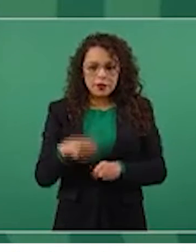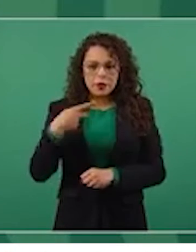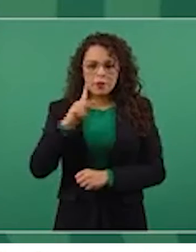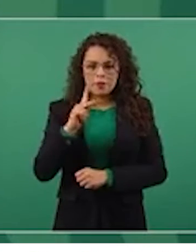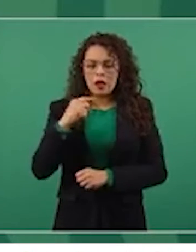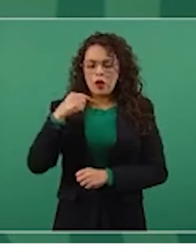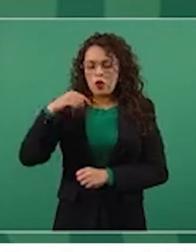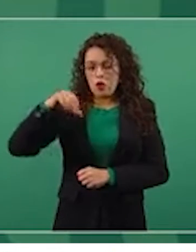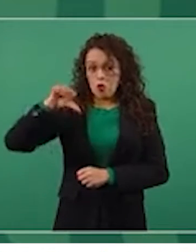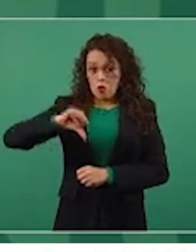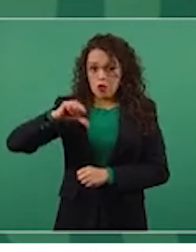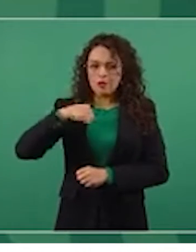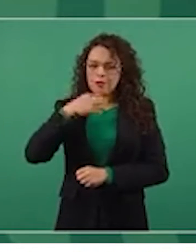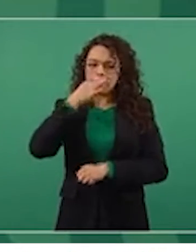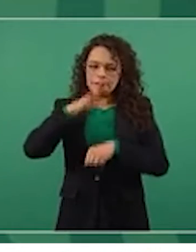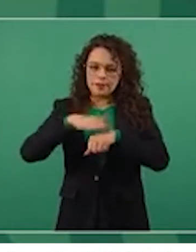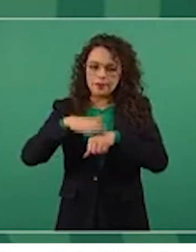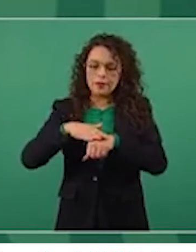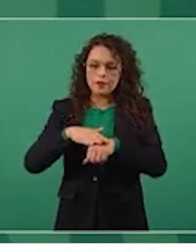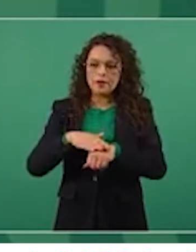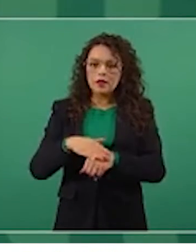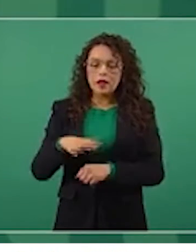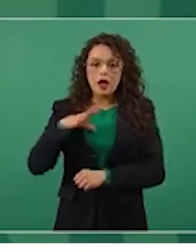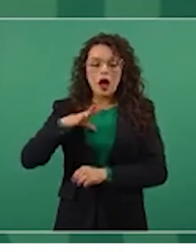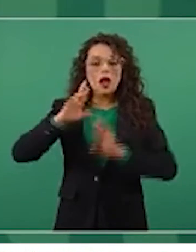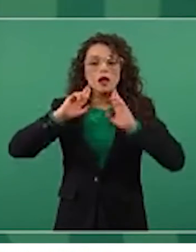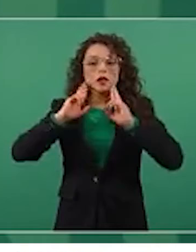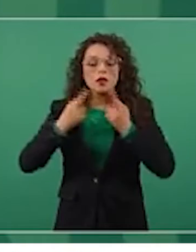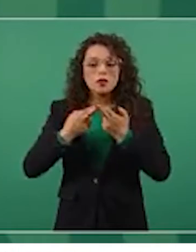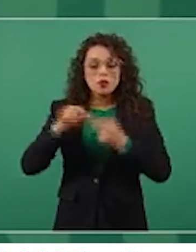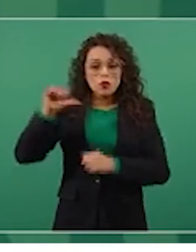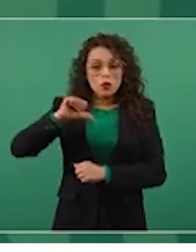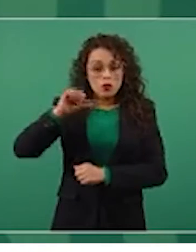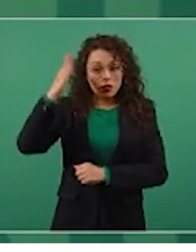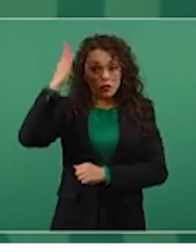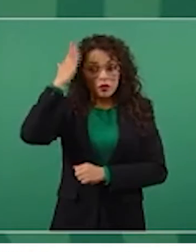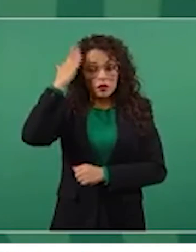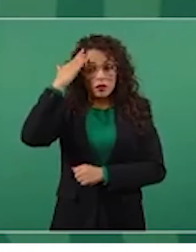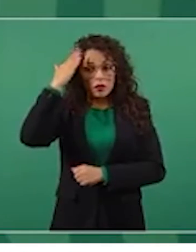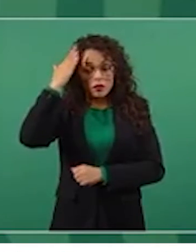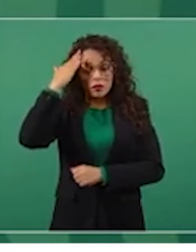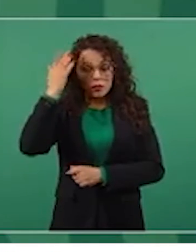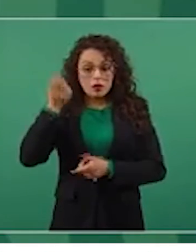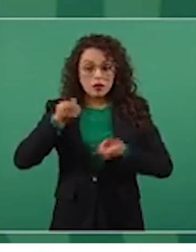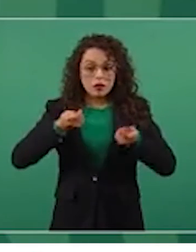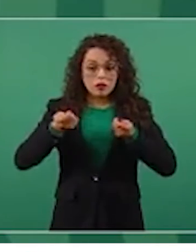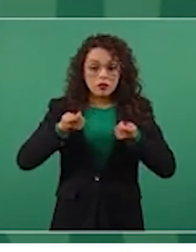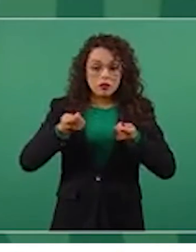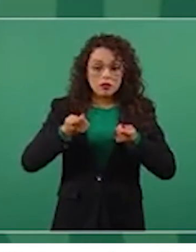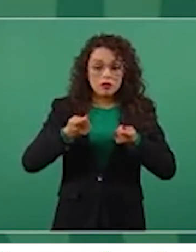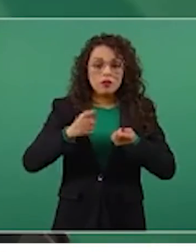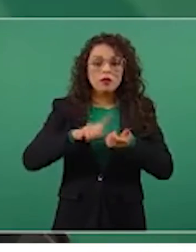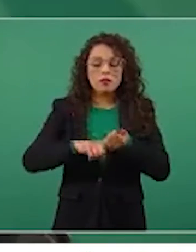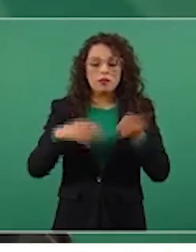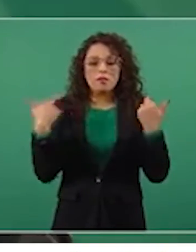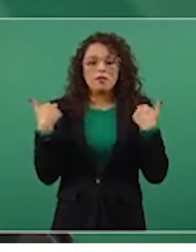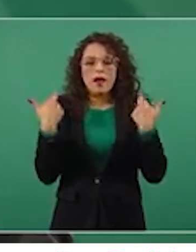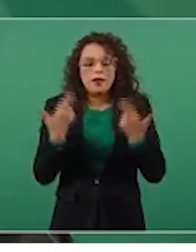reunión los dirigentes de los maestros,